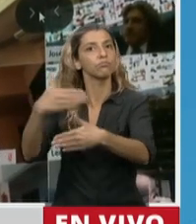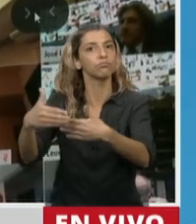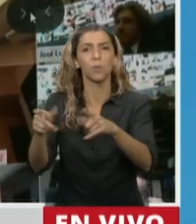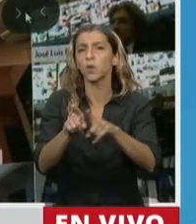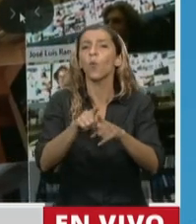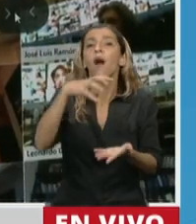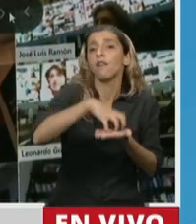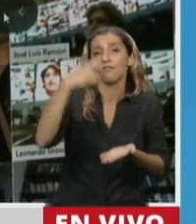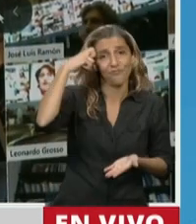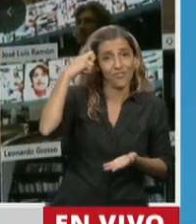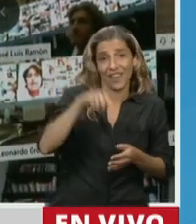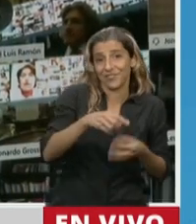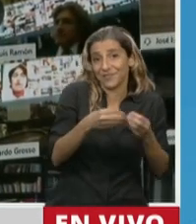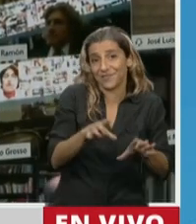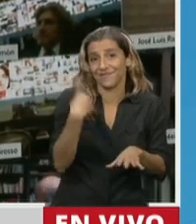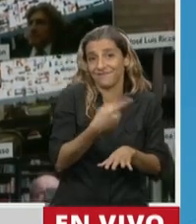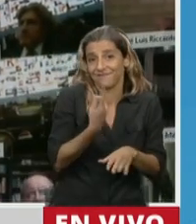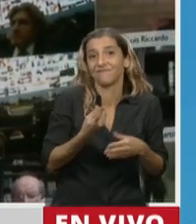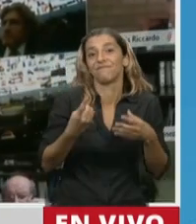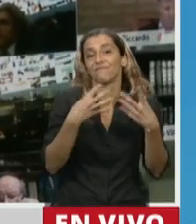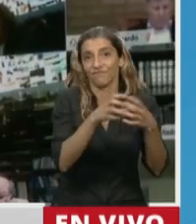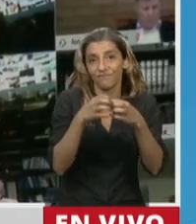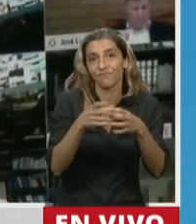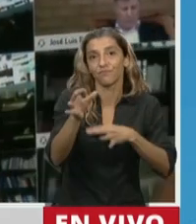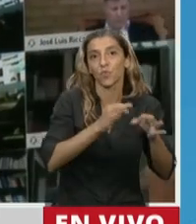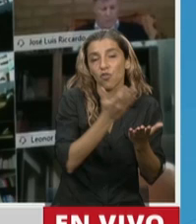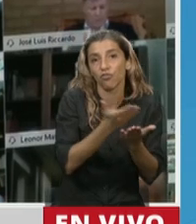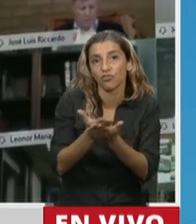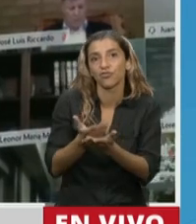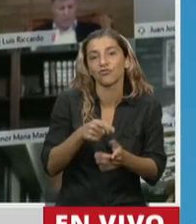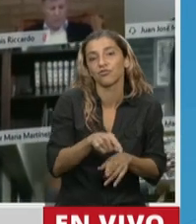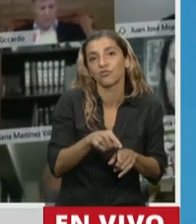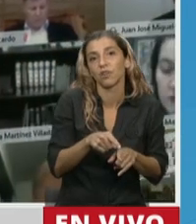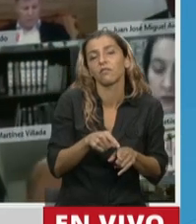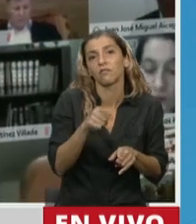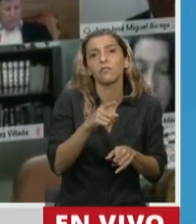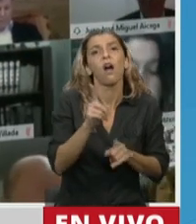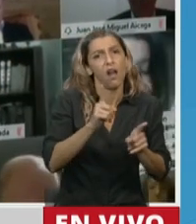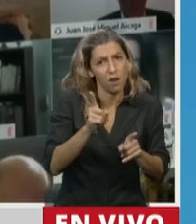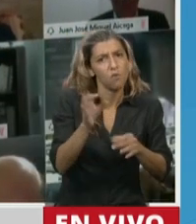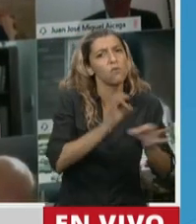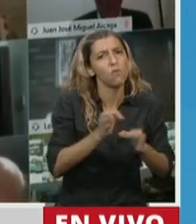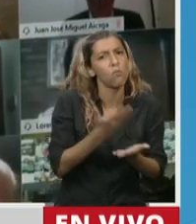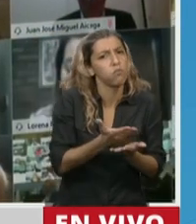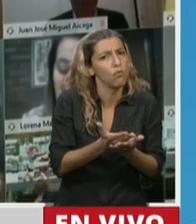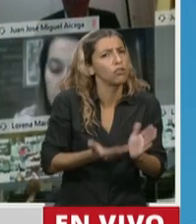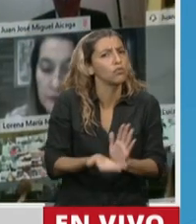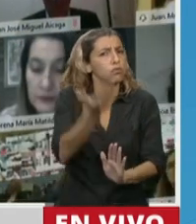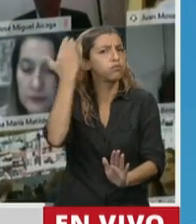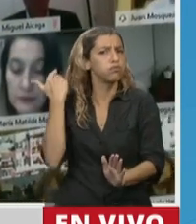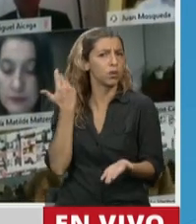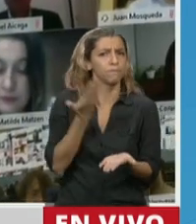tratar proyectos que están presentados, muchos de ellos desde hace seis años.